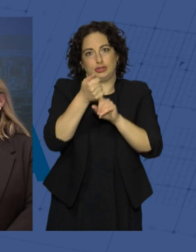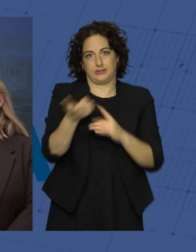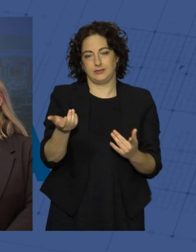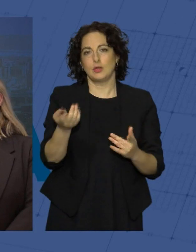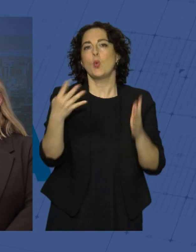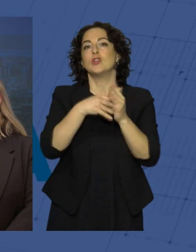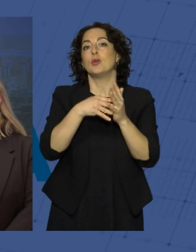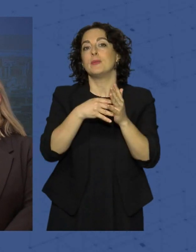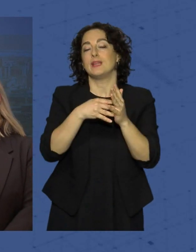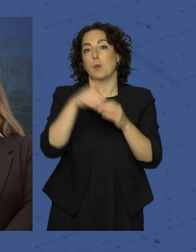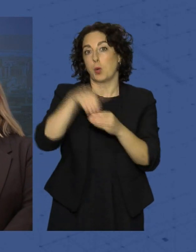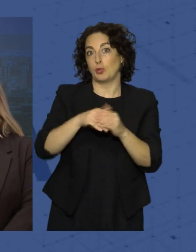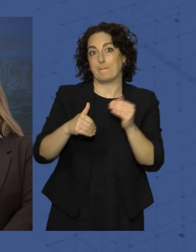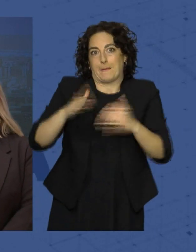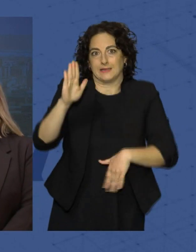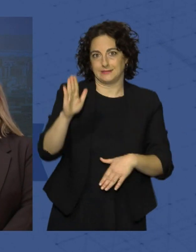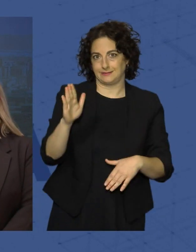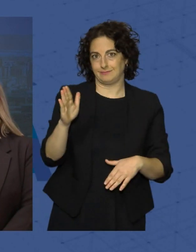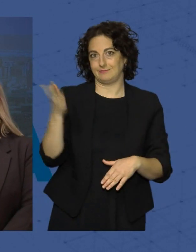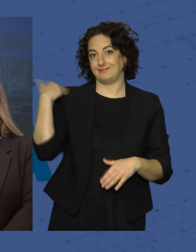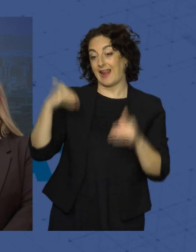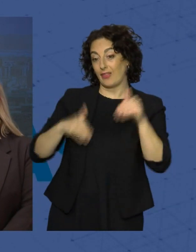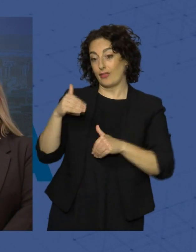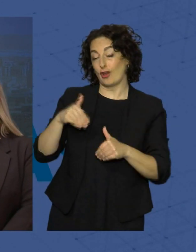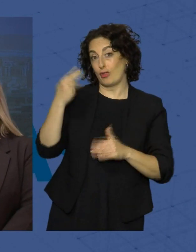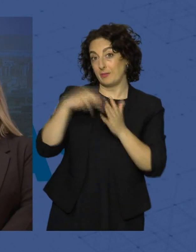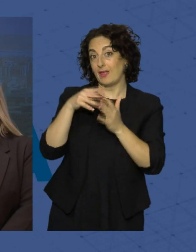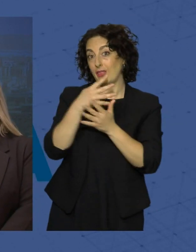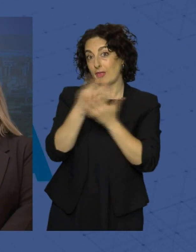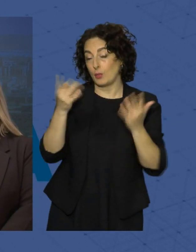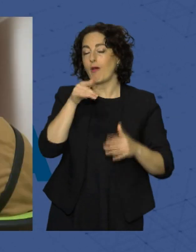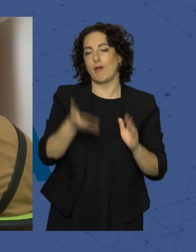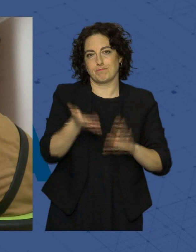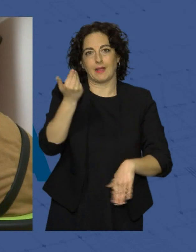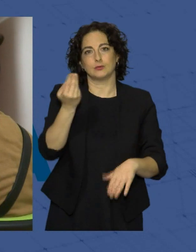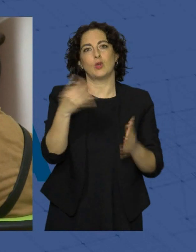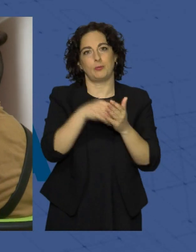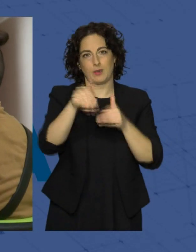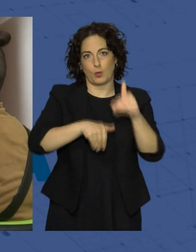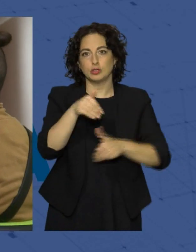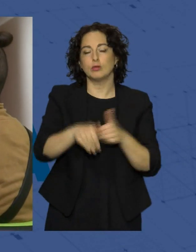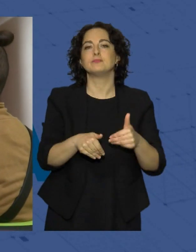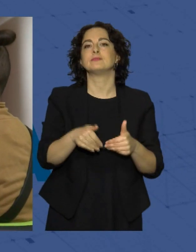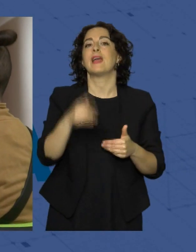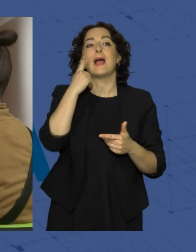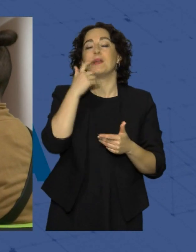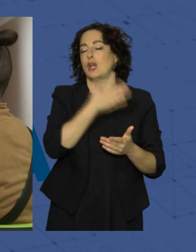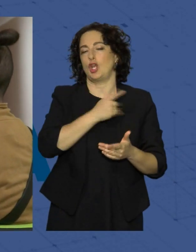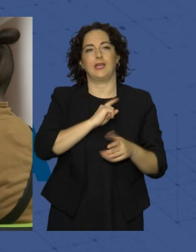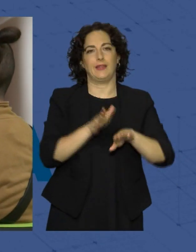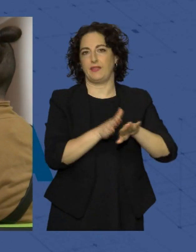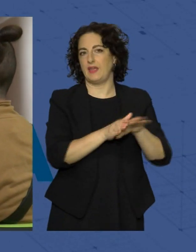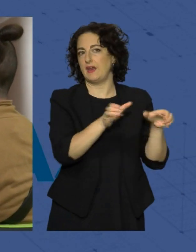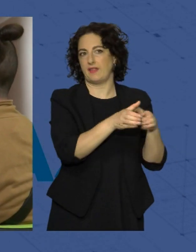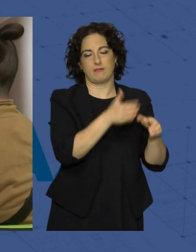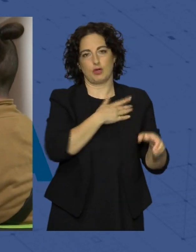de 4.000 votos más que en las pasadas elecciones de 2019. Esto, la lectura que hace, es que Almería no quiere a la izquierda y eso se ha